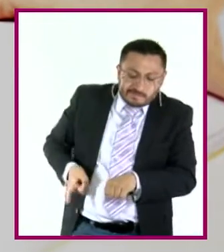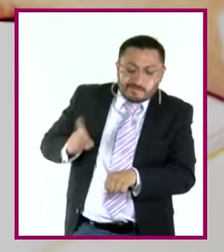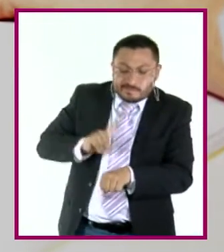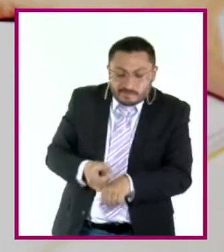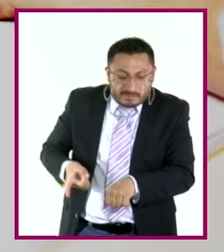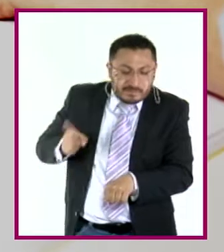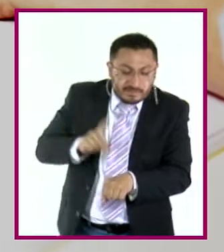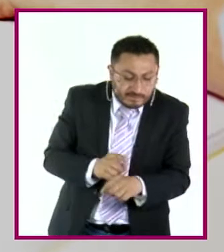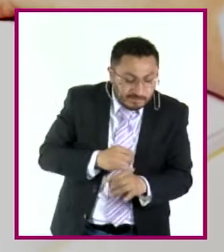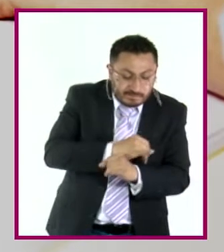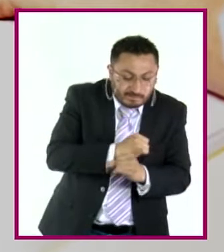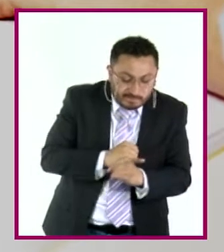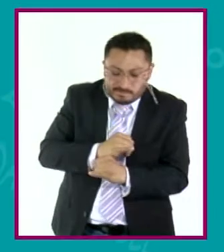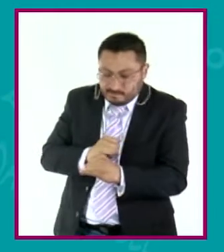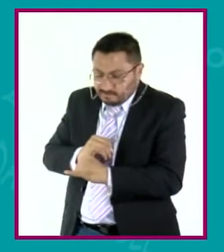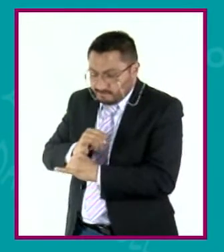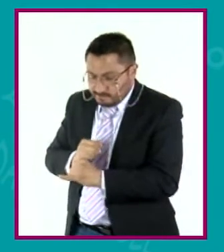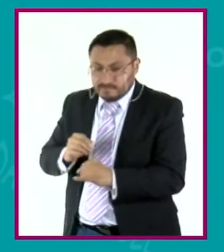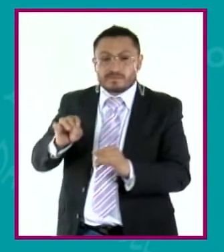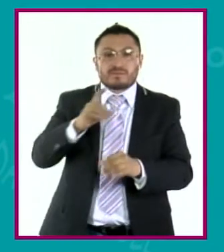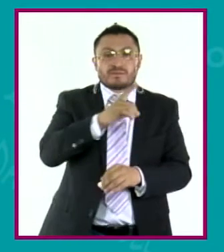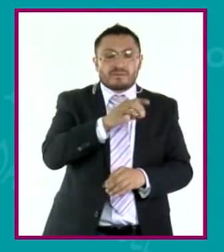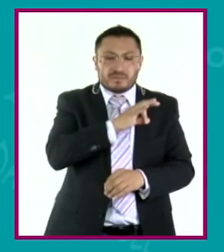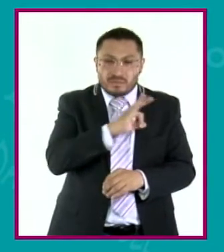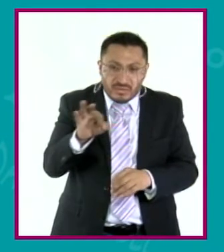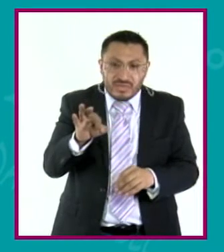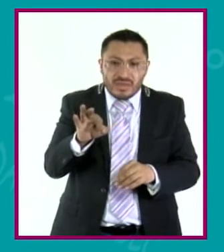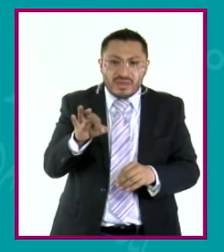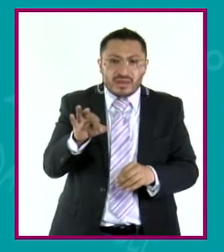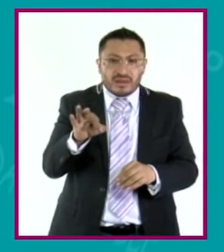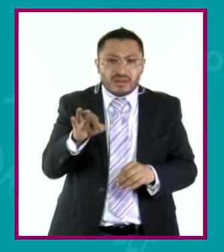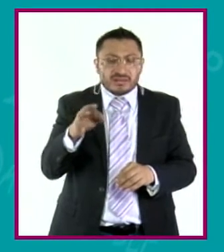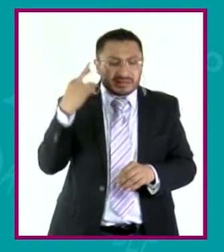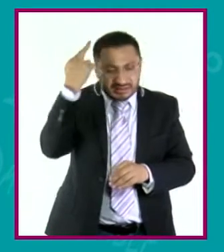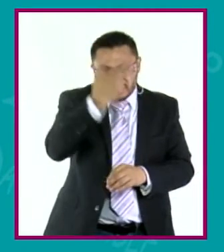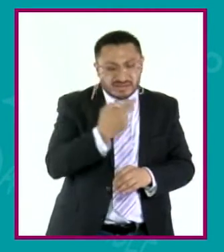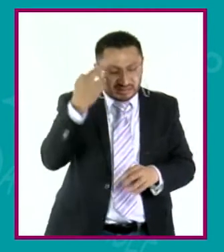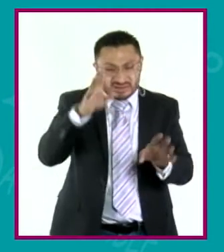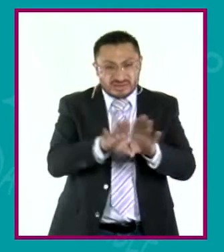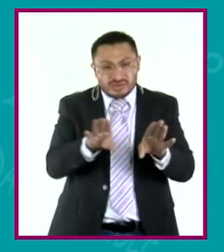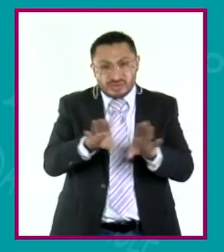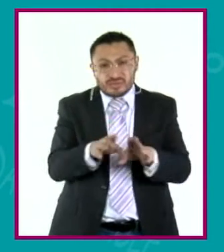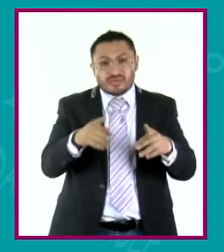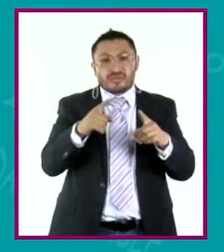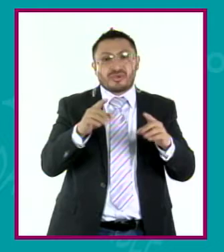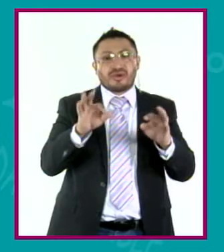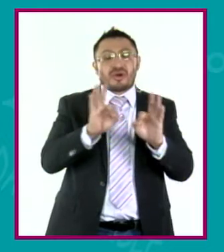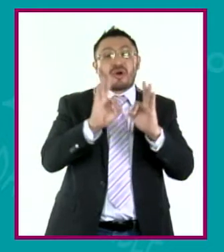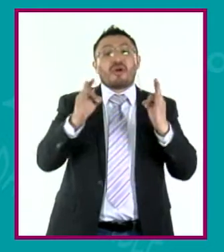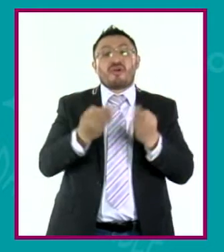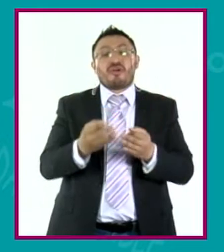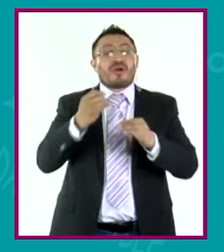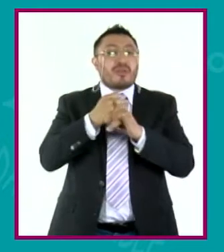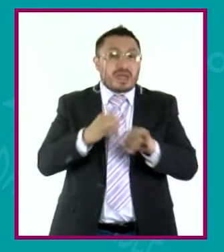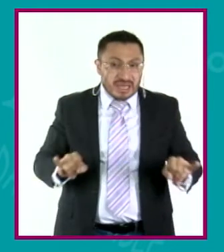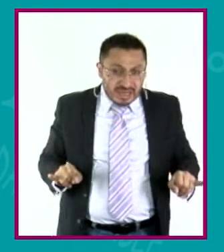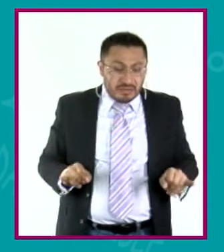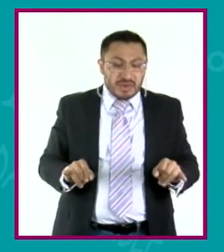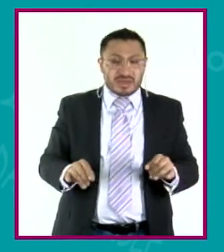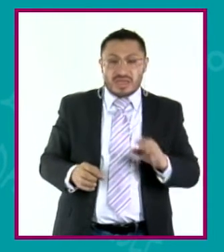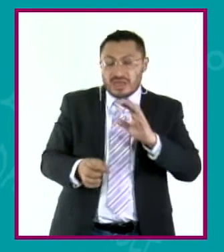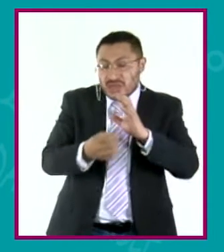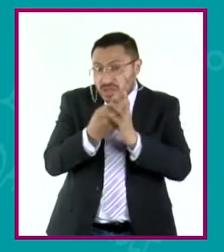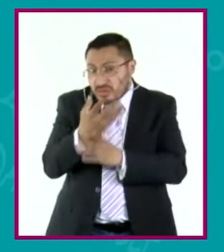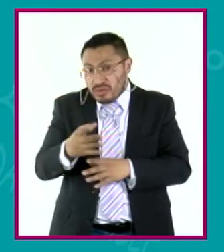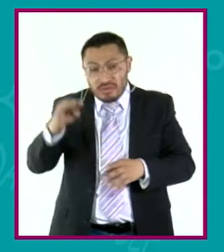no, no. O tiene que ver como con una forma independiente de pensar, con una forma nueva de pensar, pero